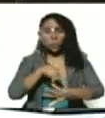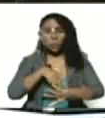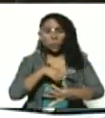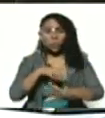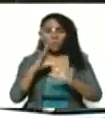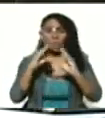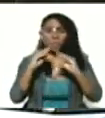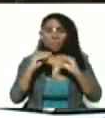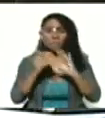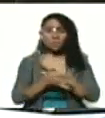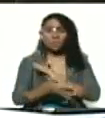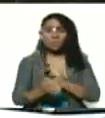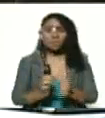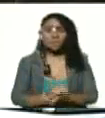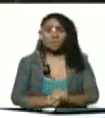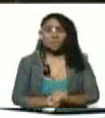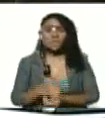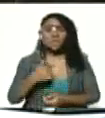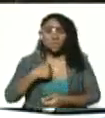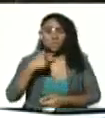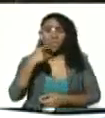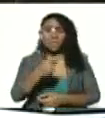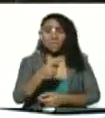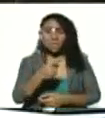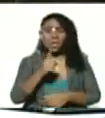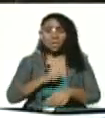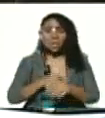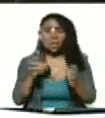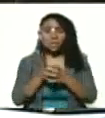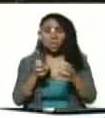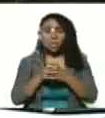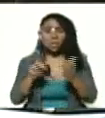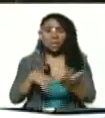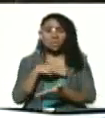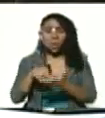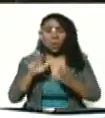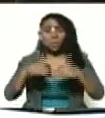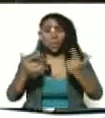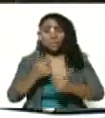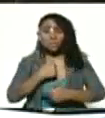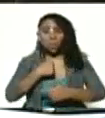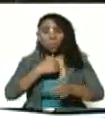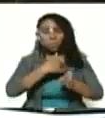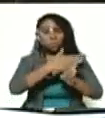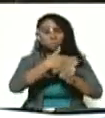Se lo he dicho a miembros de la Dirección Nacional con los cuales he compartido